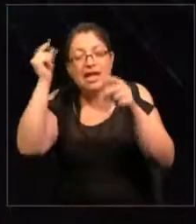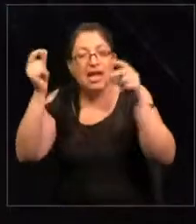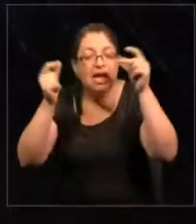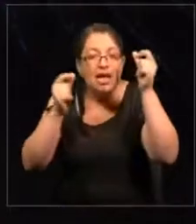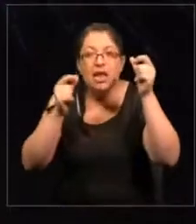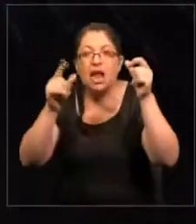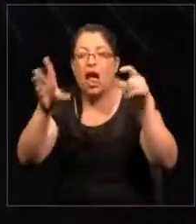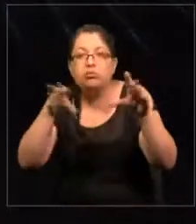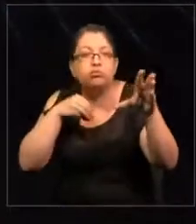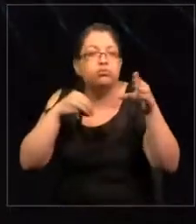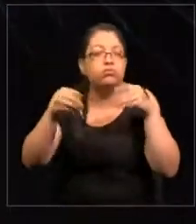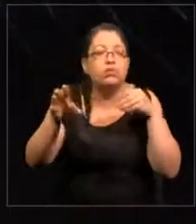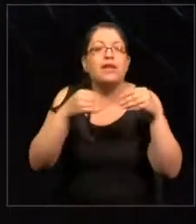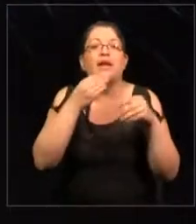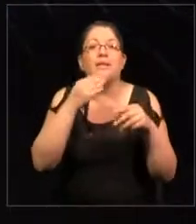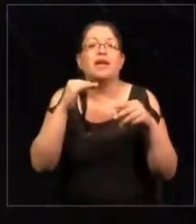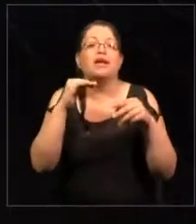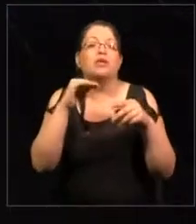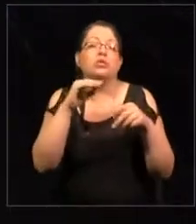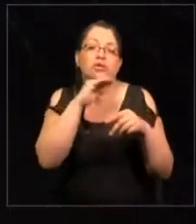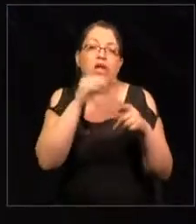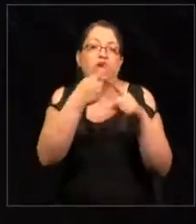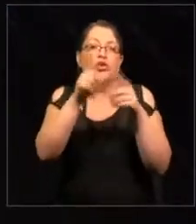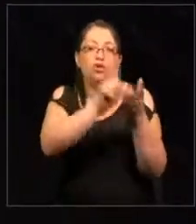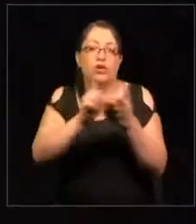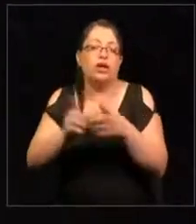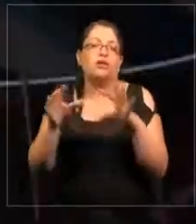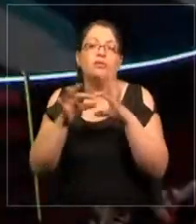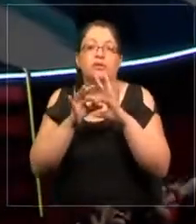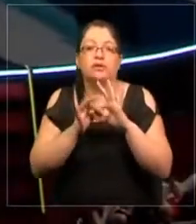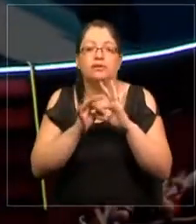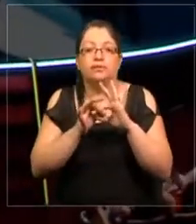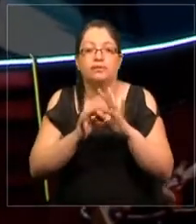experiencia e implementarlas en otros lados. Muchas gracias.